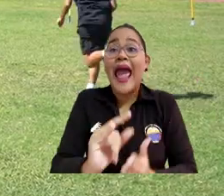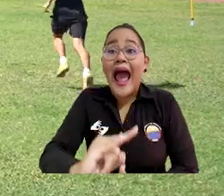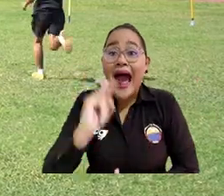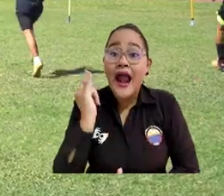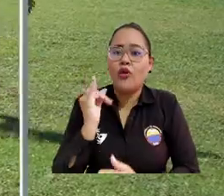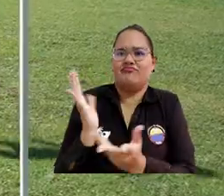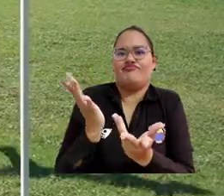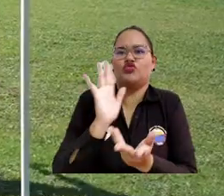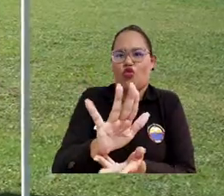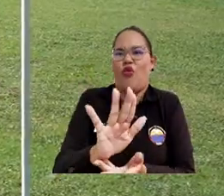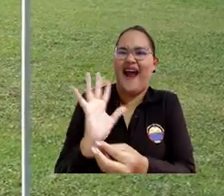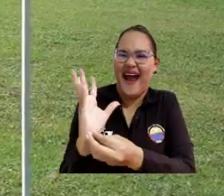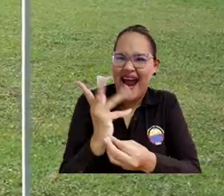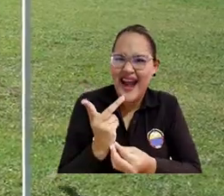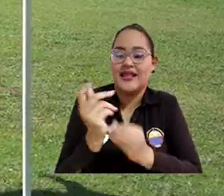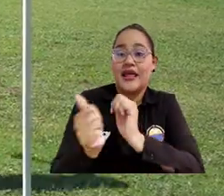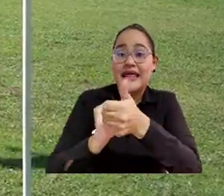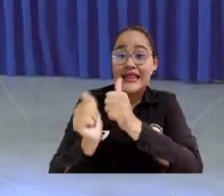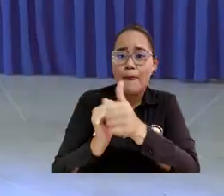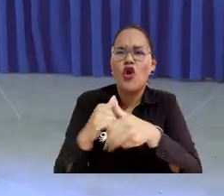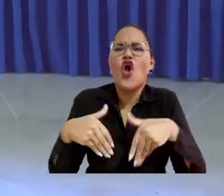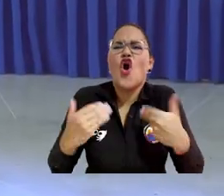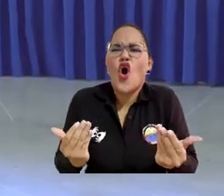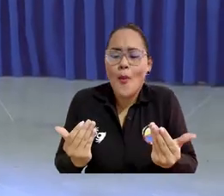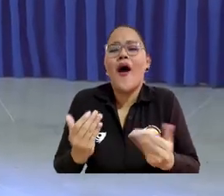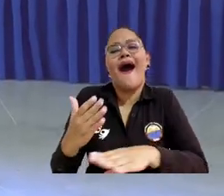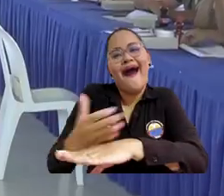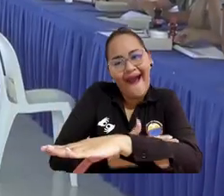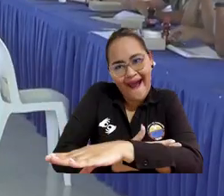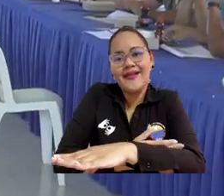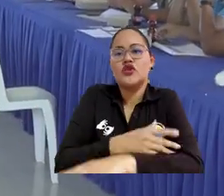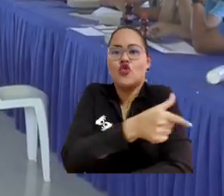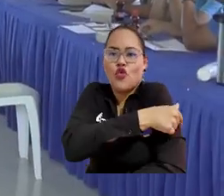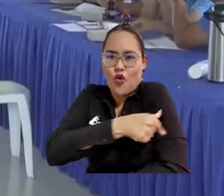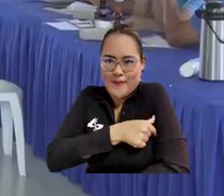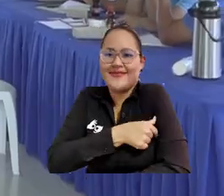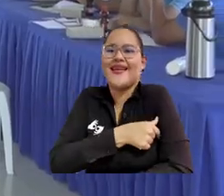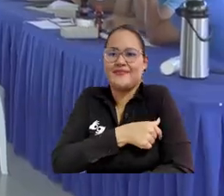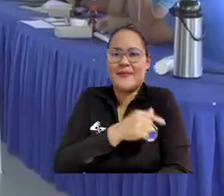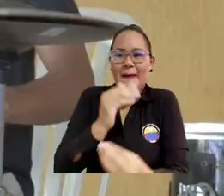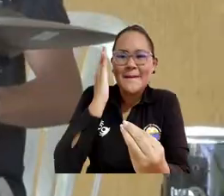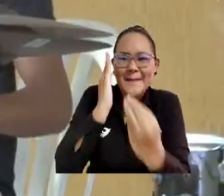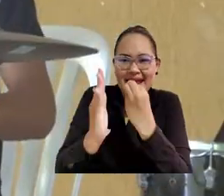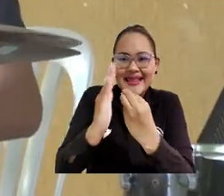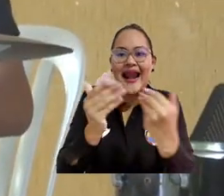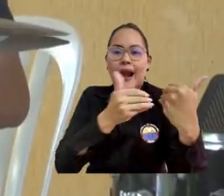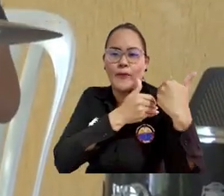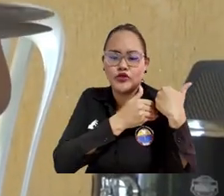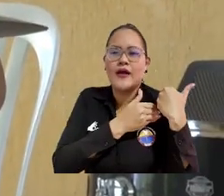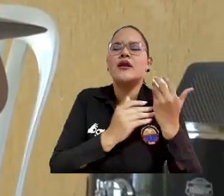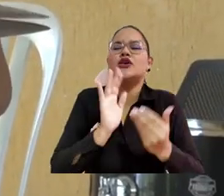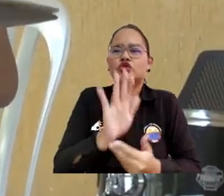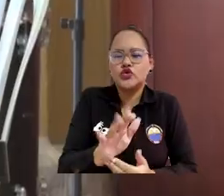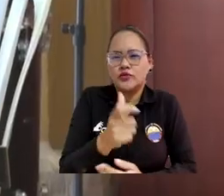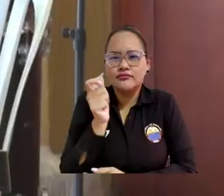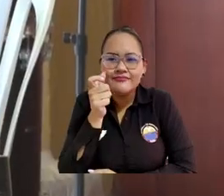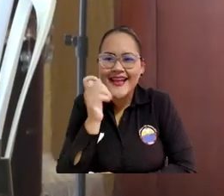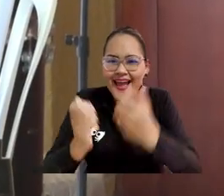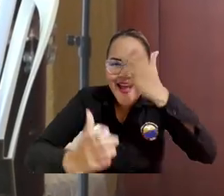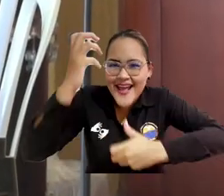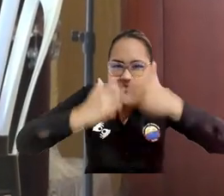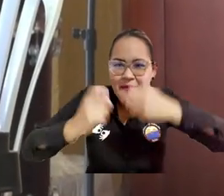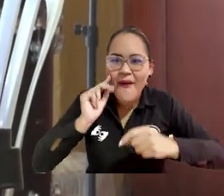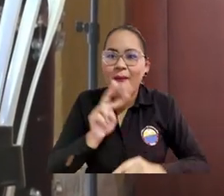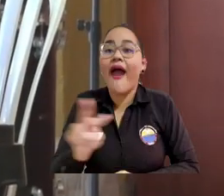que a los aspirantes, a deportistas y a artistas, se les hacen unas pruebas específicas a través del Comité de Bienestar Universitario